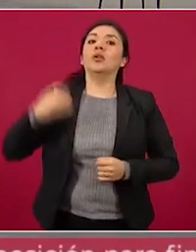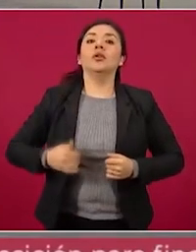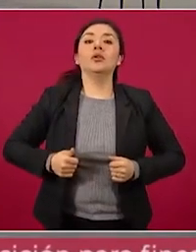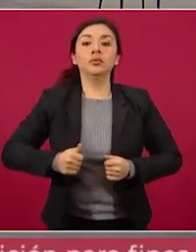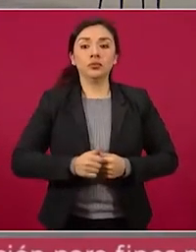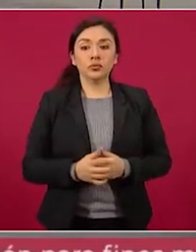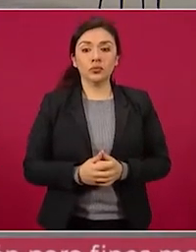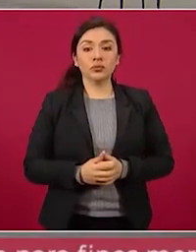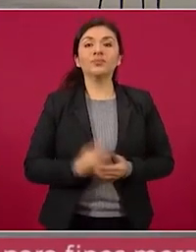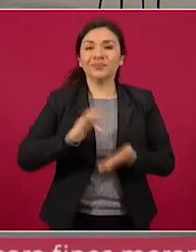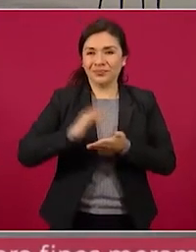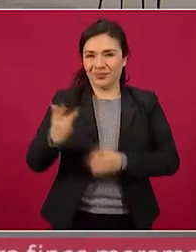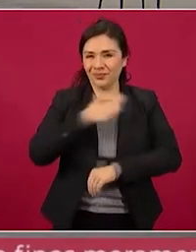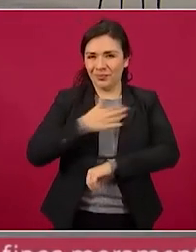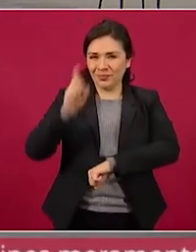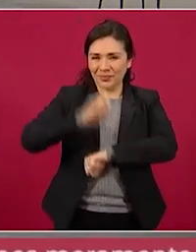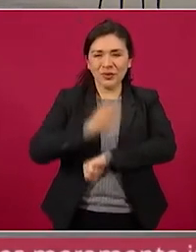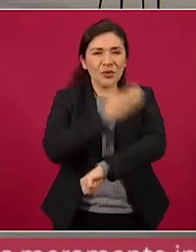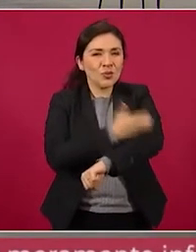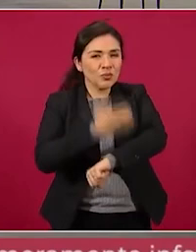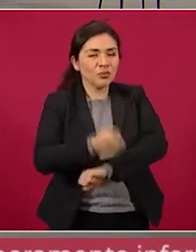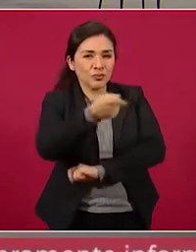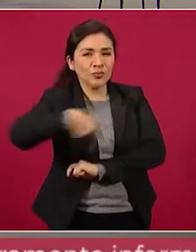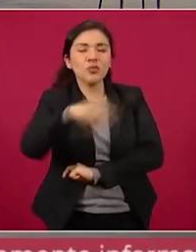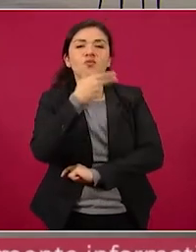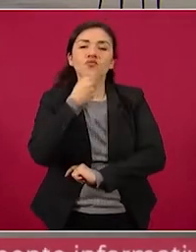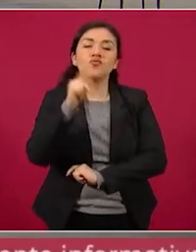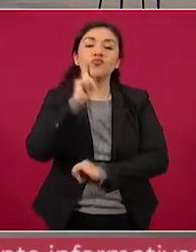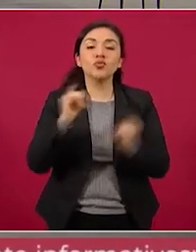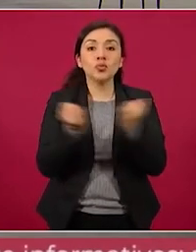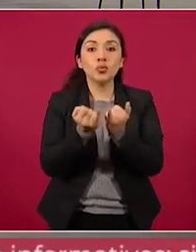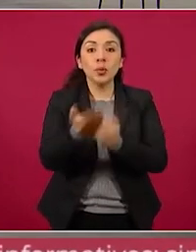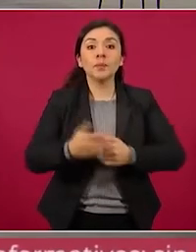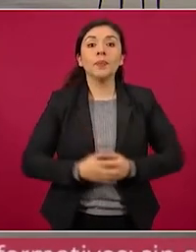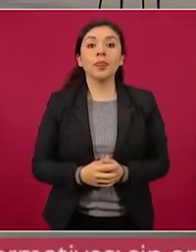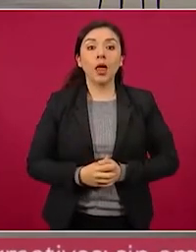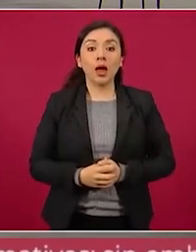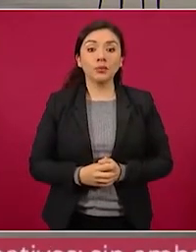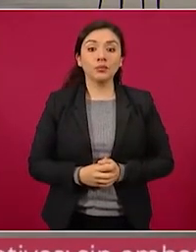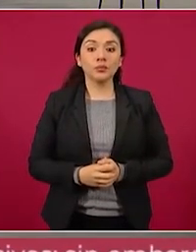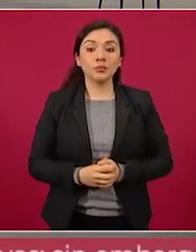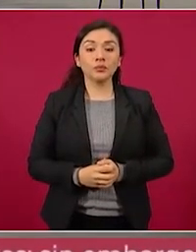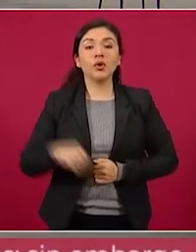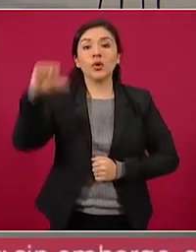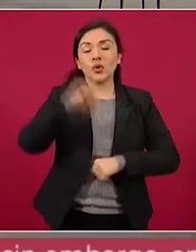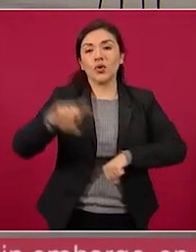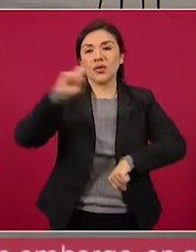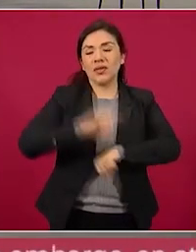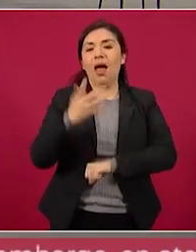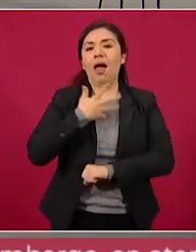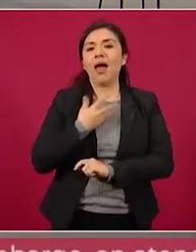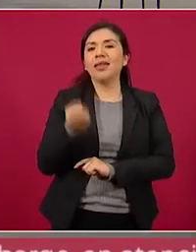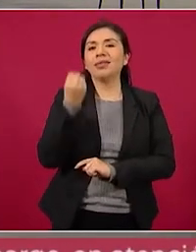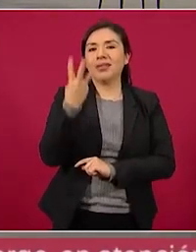Gracias, señor presidente. Buenos días, compañeras, compañeros. Hoy traemos tres notas.